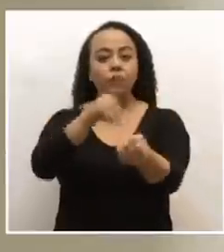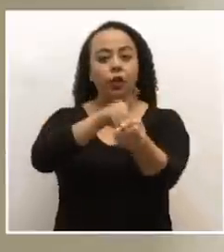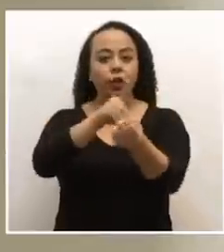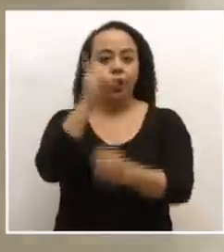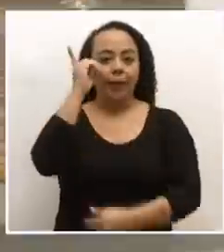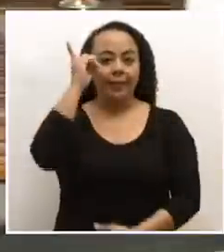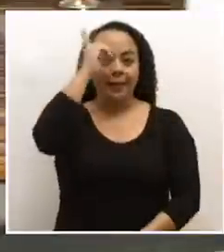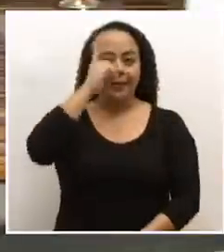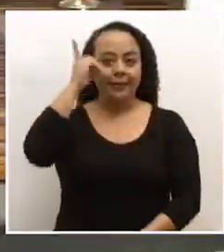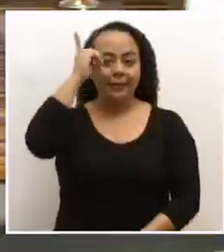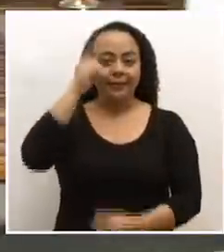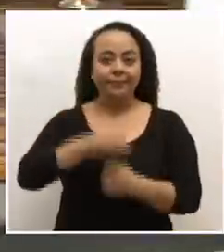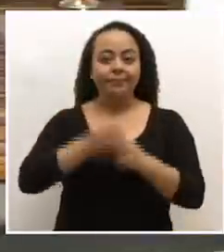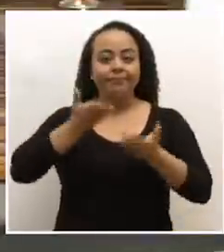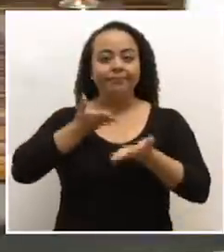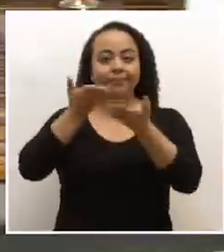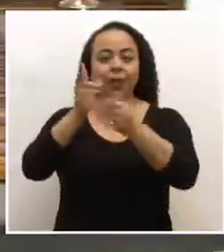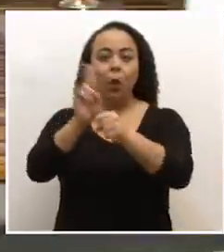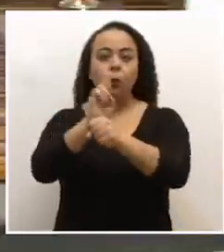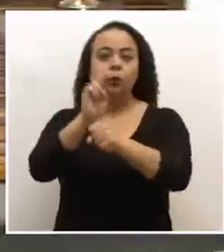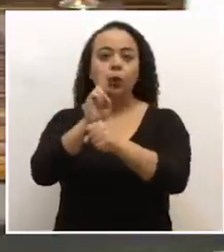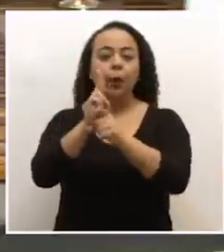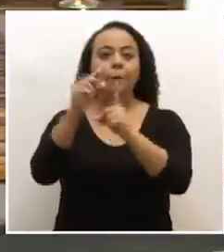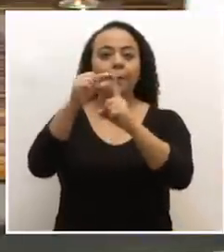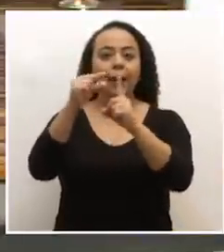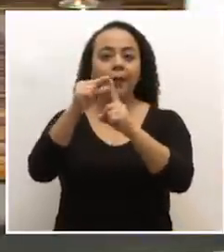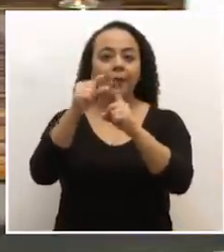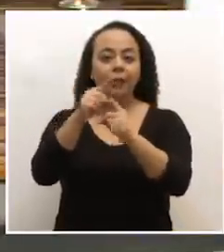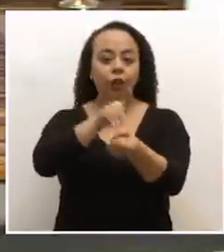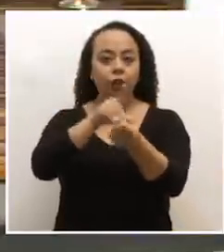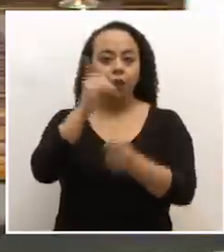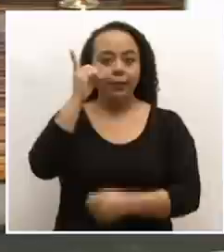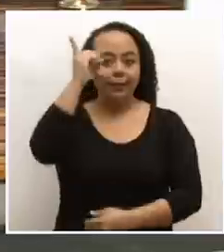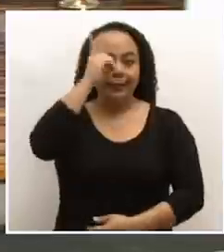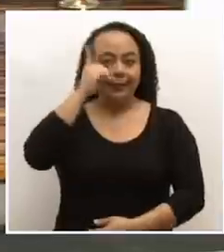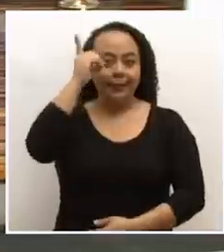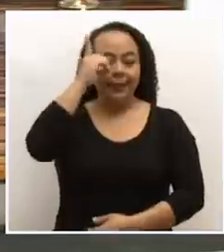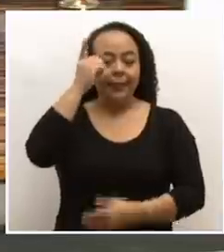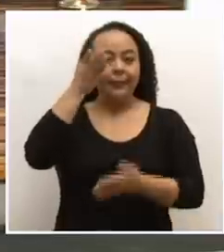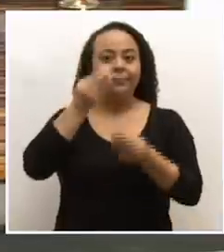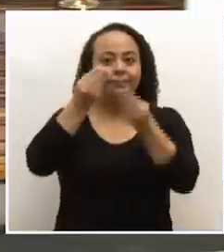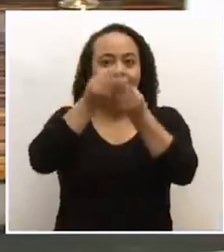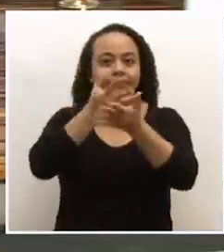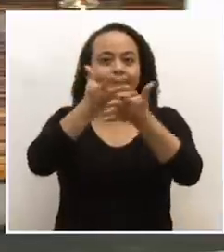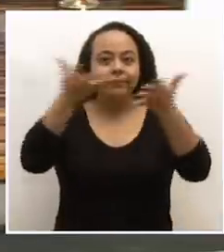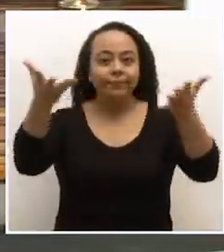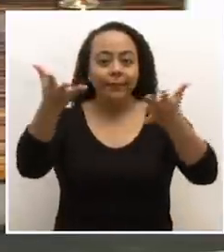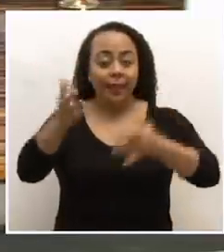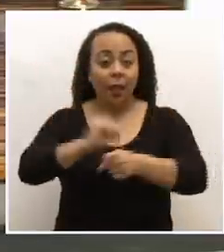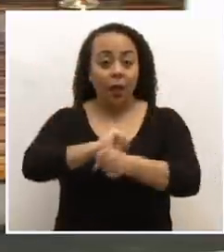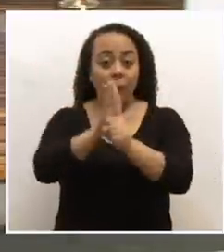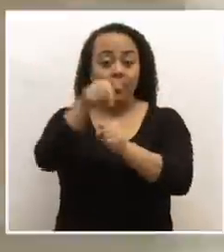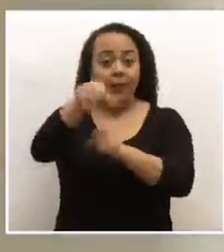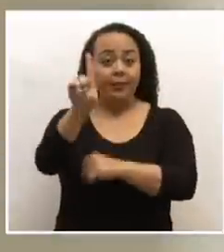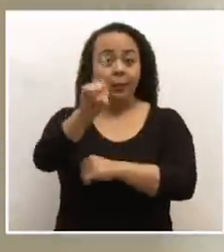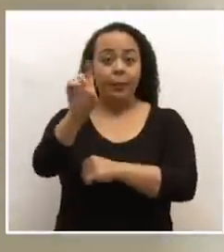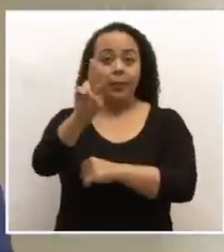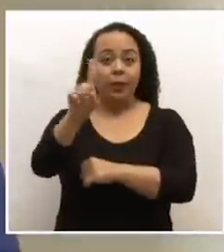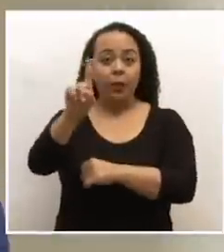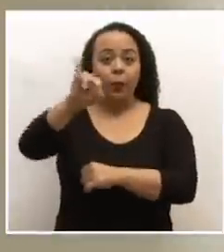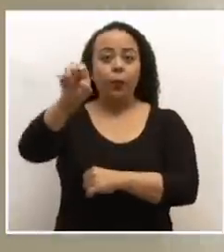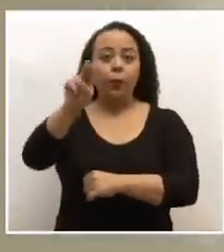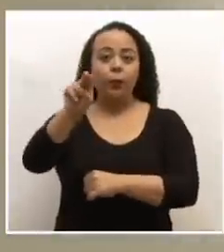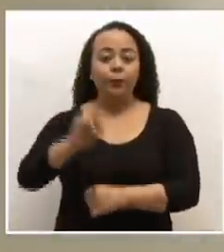Daniel Salas. Cedemos el uso de la palabra al doctor Salas, quien dará el reporte epidemiológico de este domingo 21 de junio.